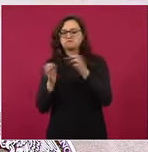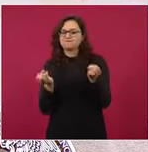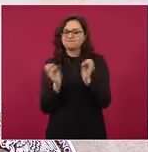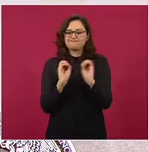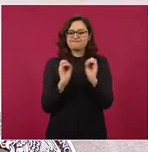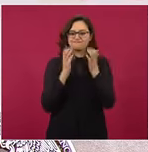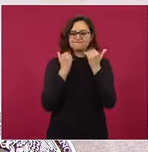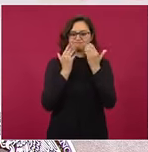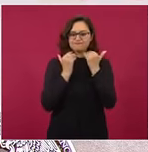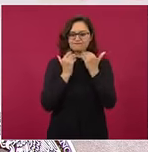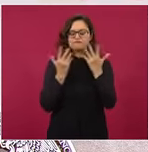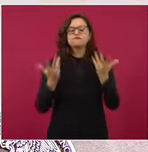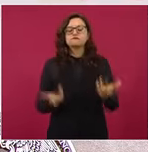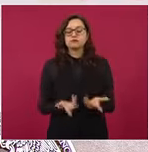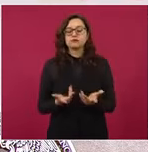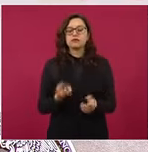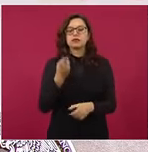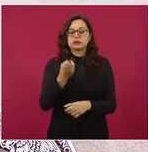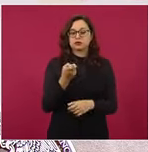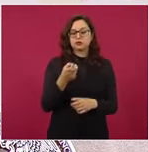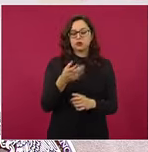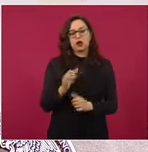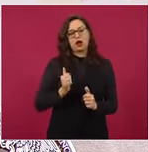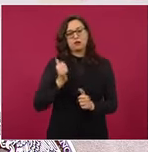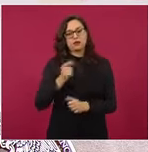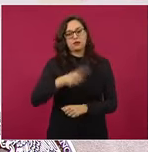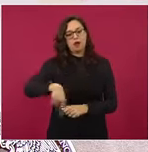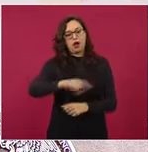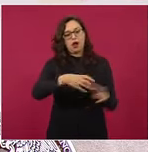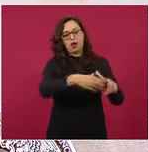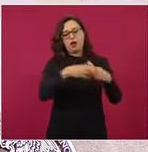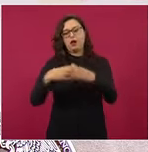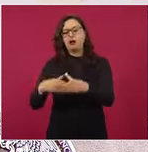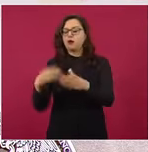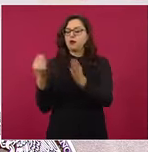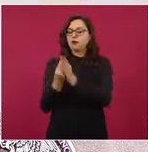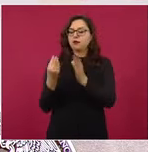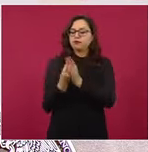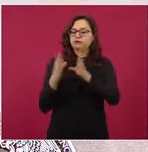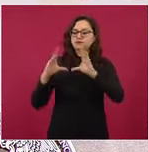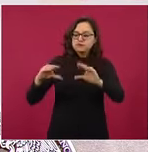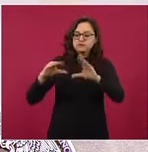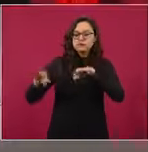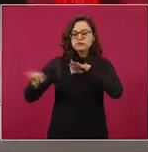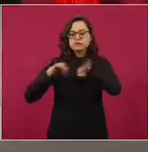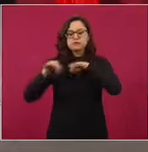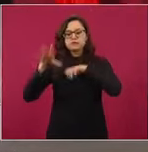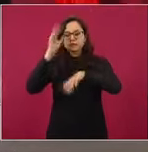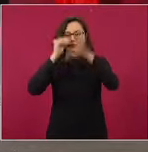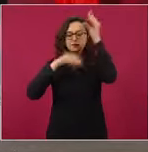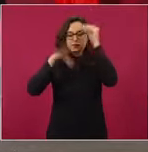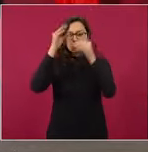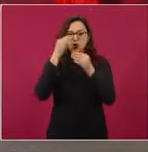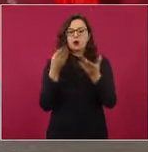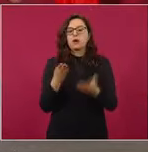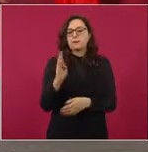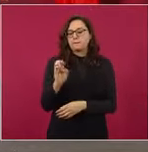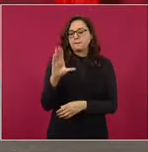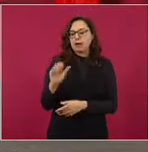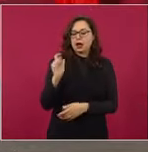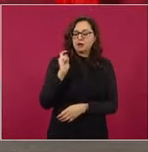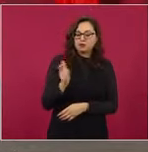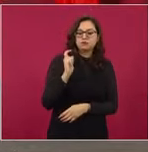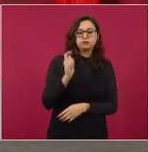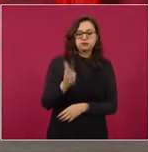Esto es un programa de capacitación en el trabajo y a través de este trabajo realizado se les otorga una beca de